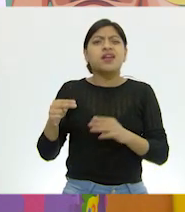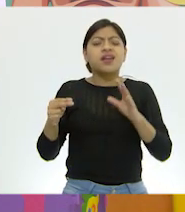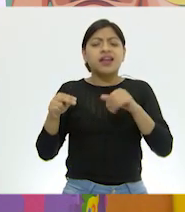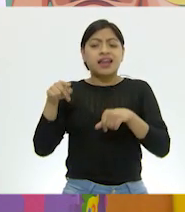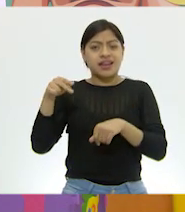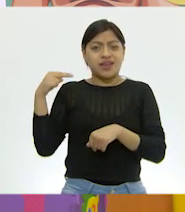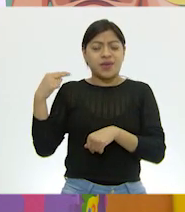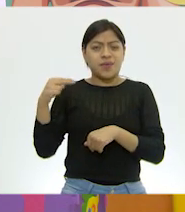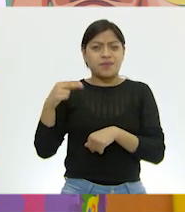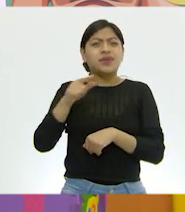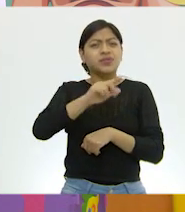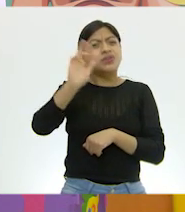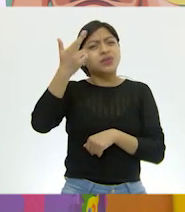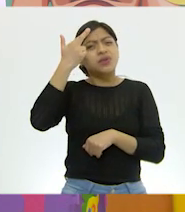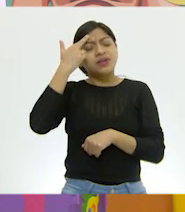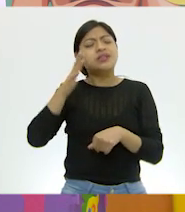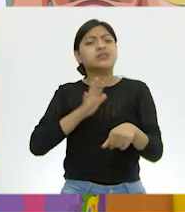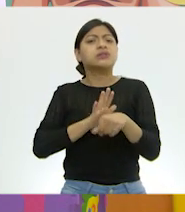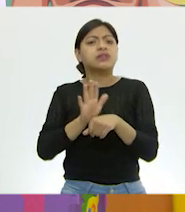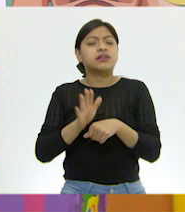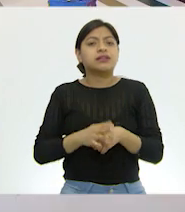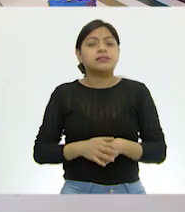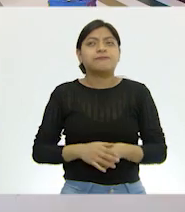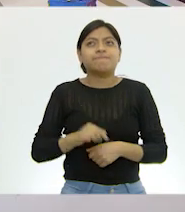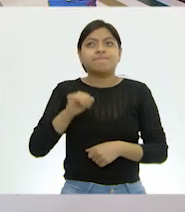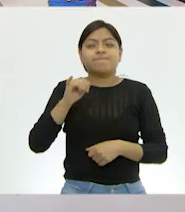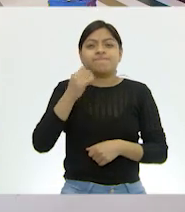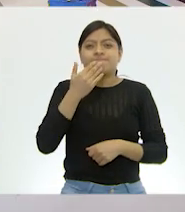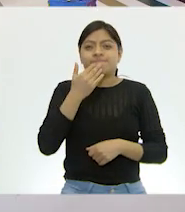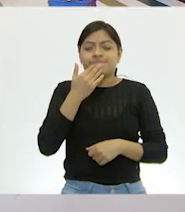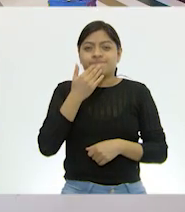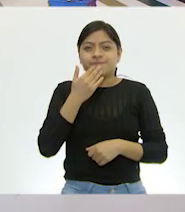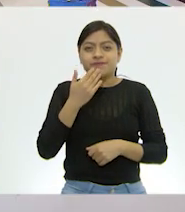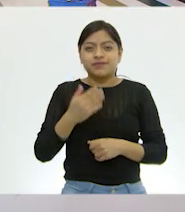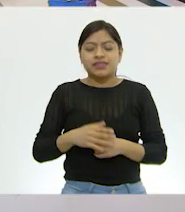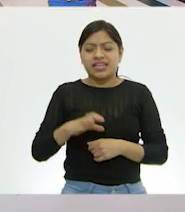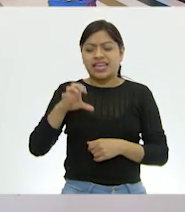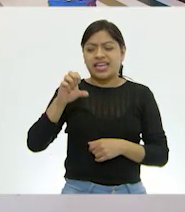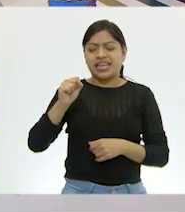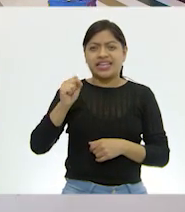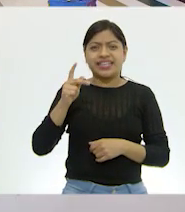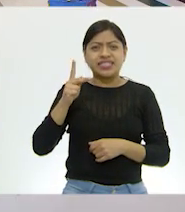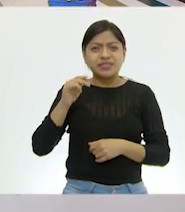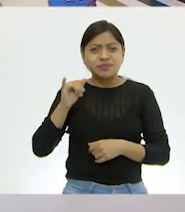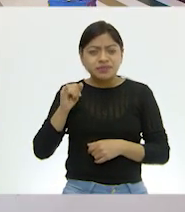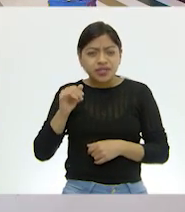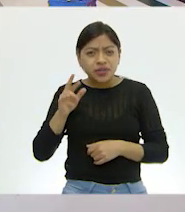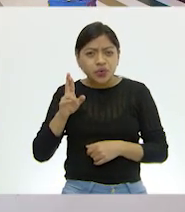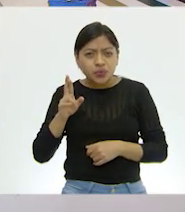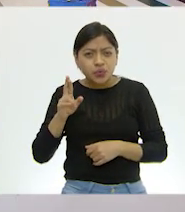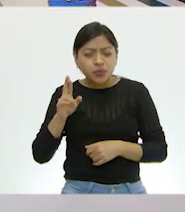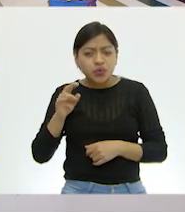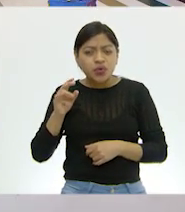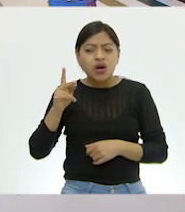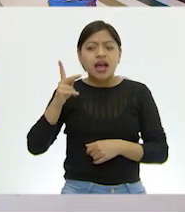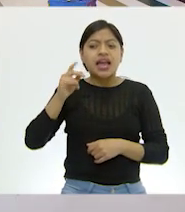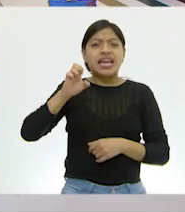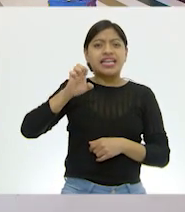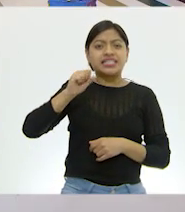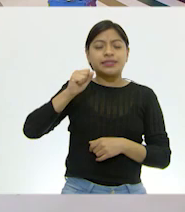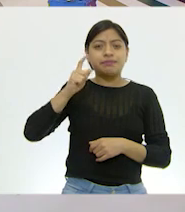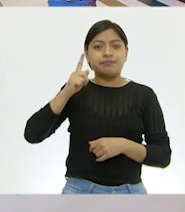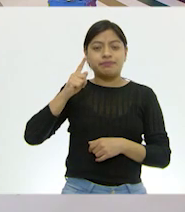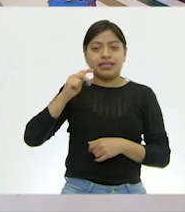fácil que digamos. ¿Tú recuerdas cómo se llamaban? Me acuerdo que era algo como espirú, espirales, no.